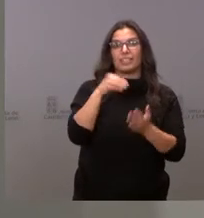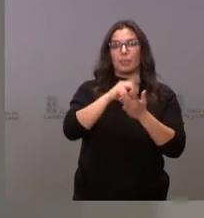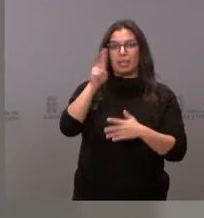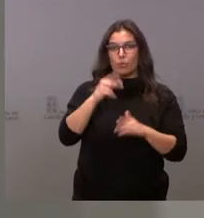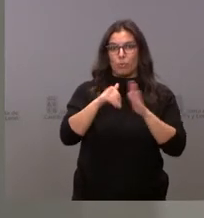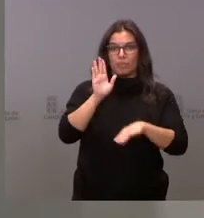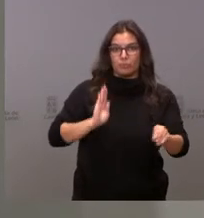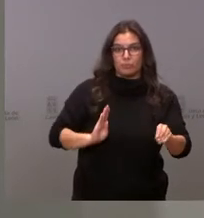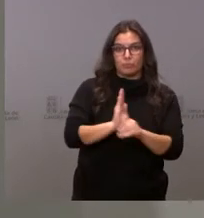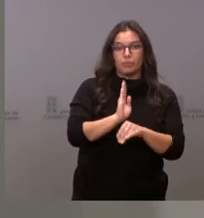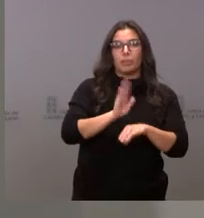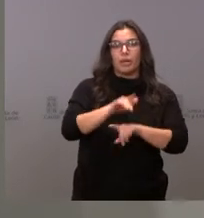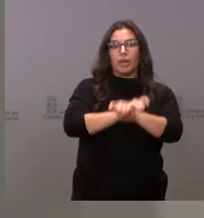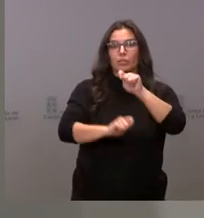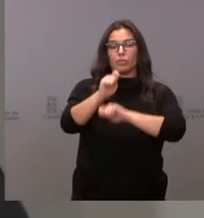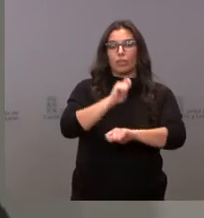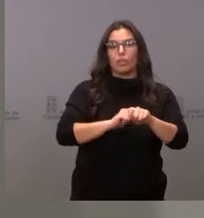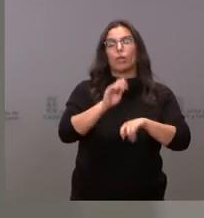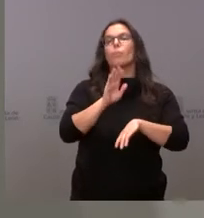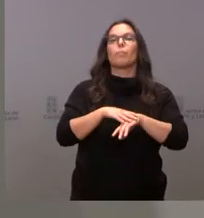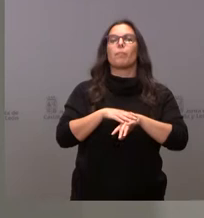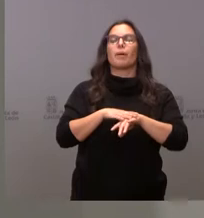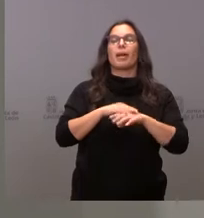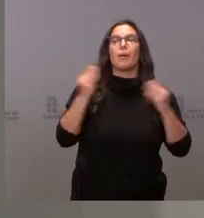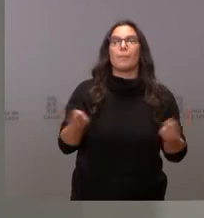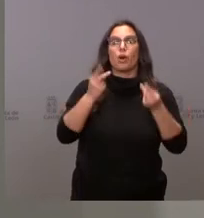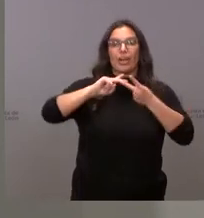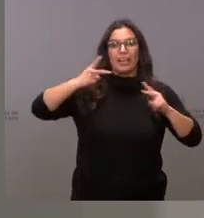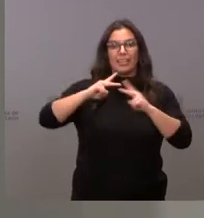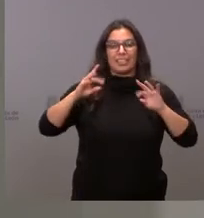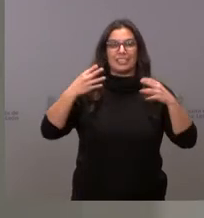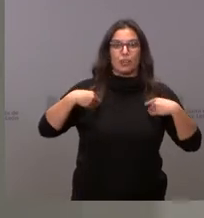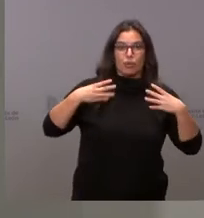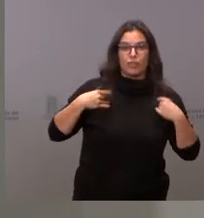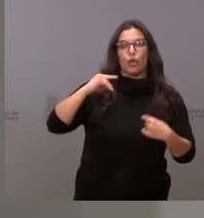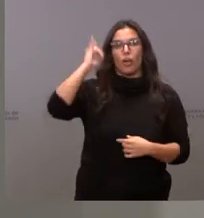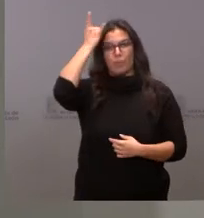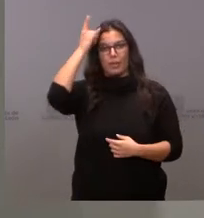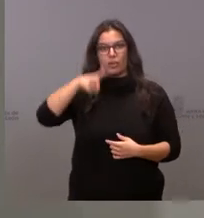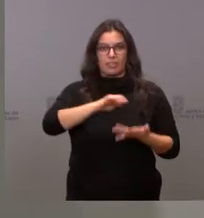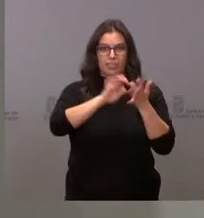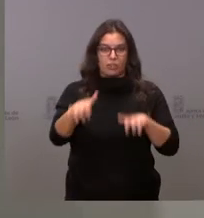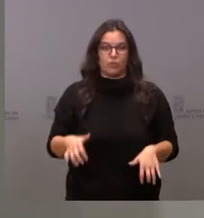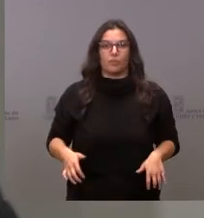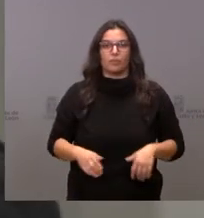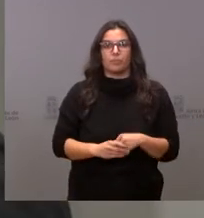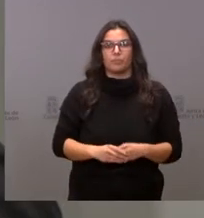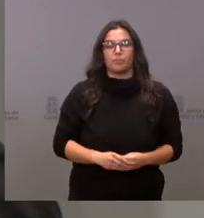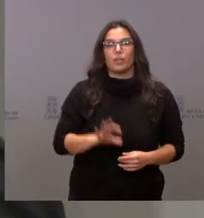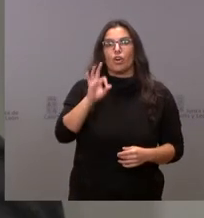a la Asociación para la Selección de la Mejora Genética del Ovino y el Capurino en Castilla y León, OVIGEN.